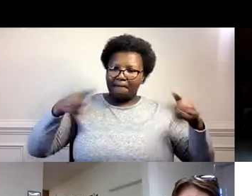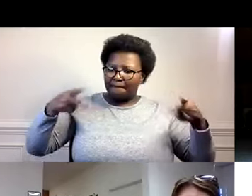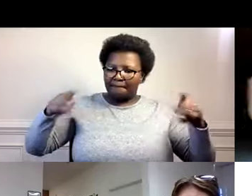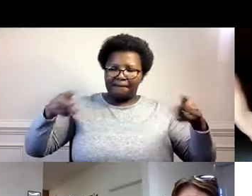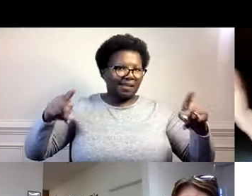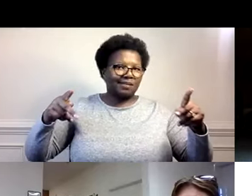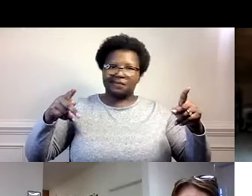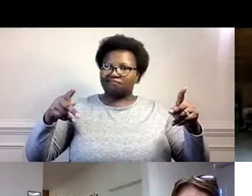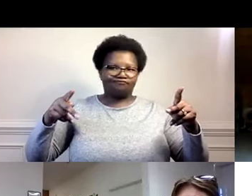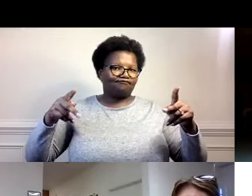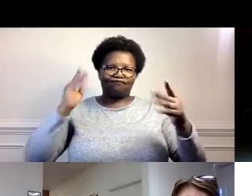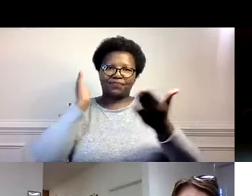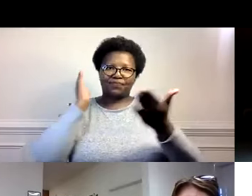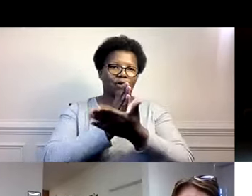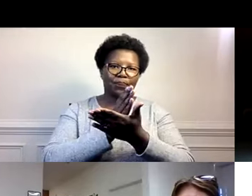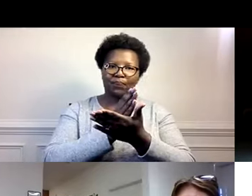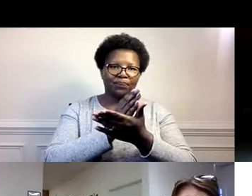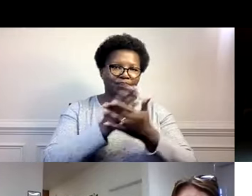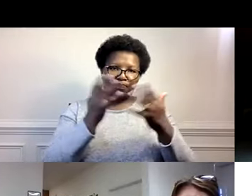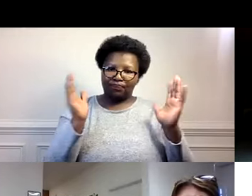fiestas sociales.